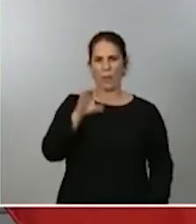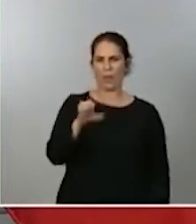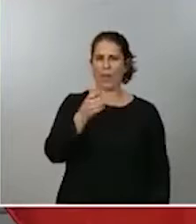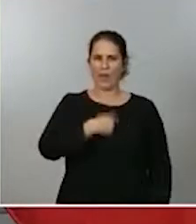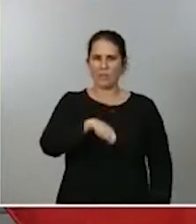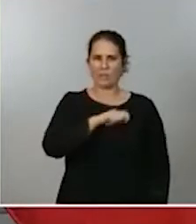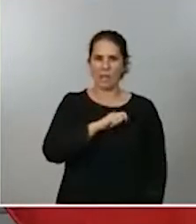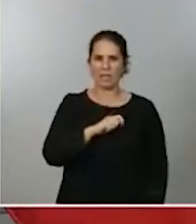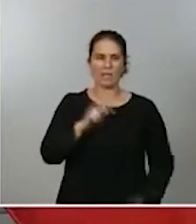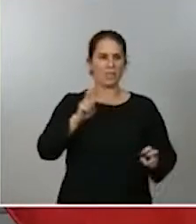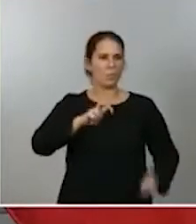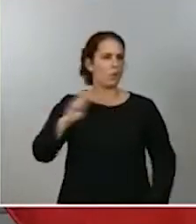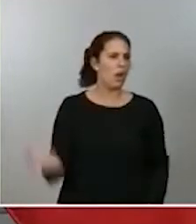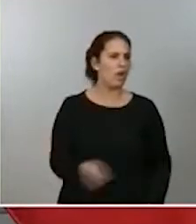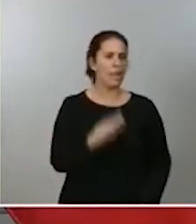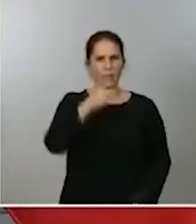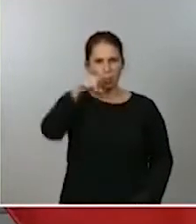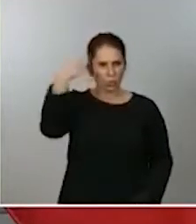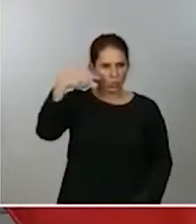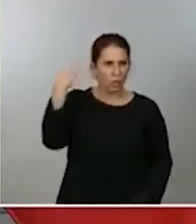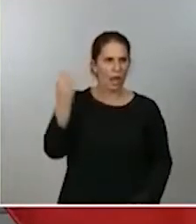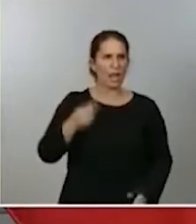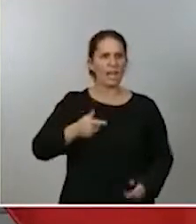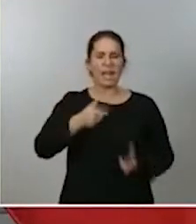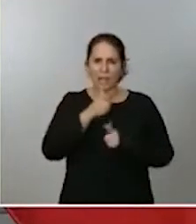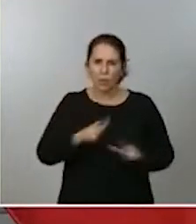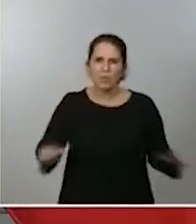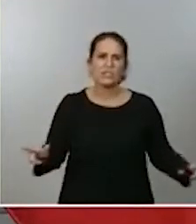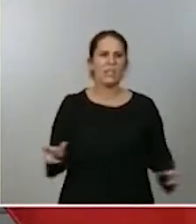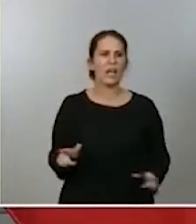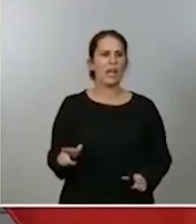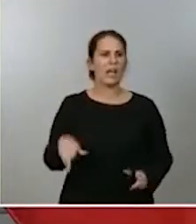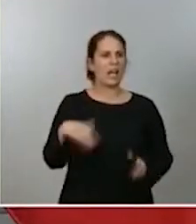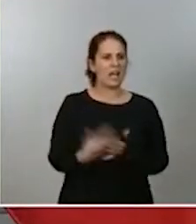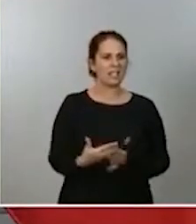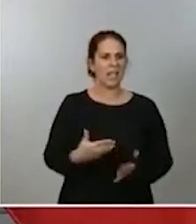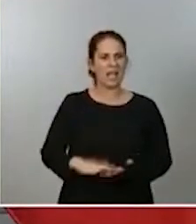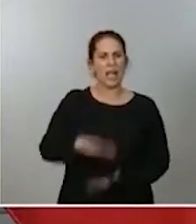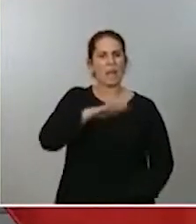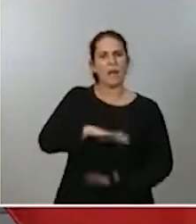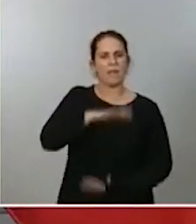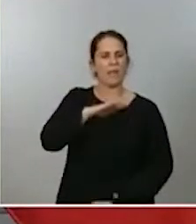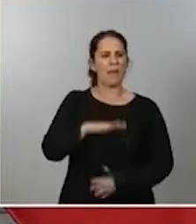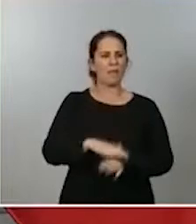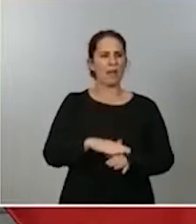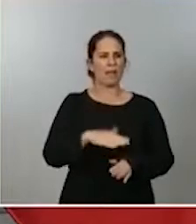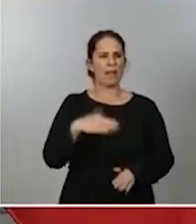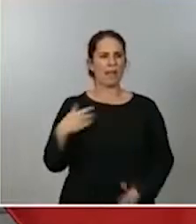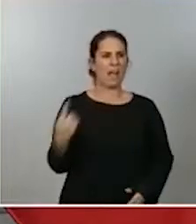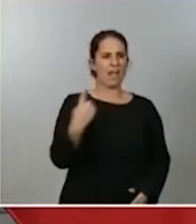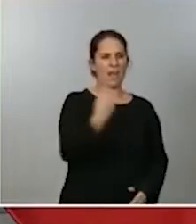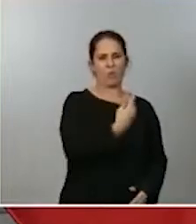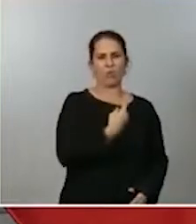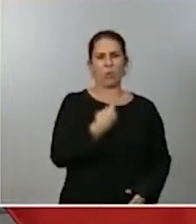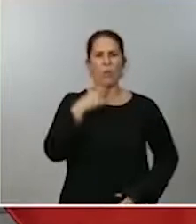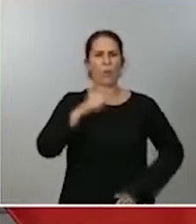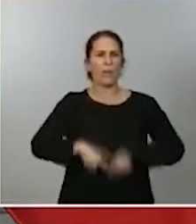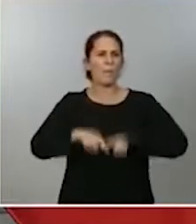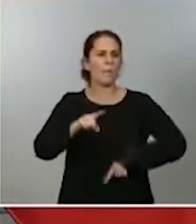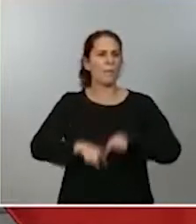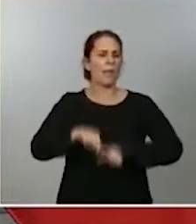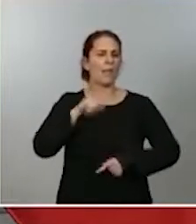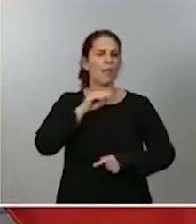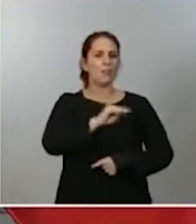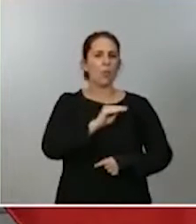pluralidad cultural, pluralidad lingüística, la capacidad, por tanto, de que cada uno, en función de la igualdad de